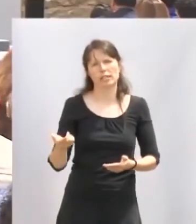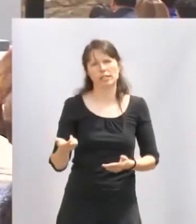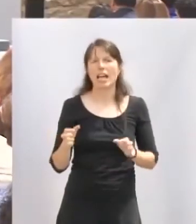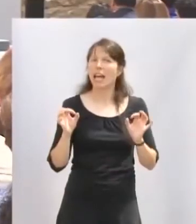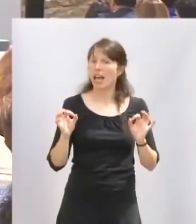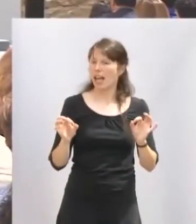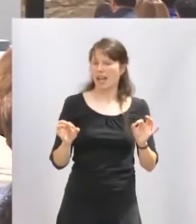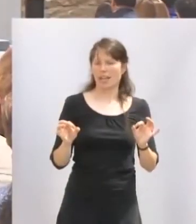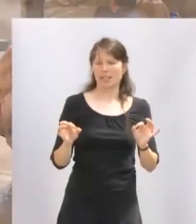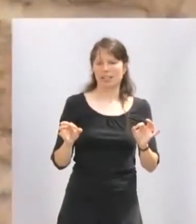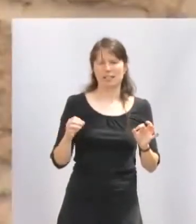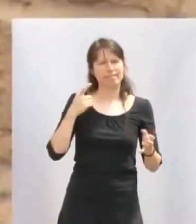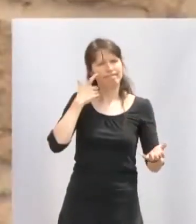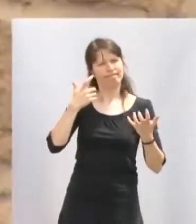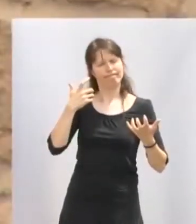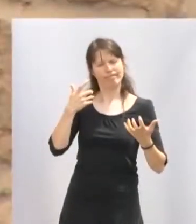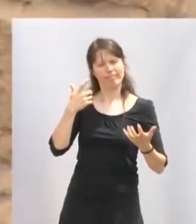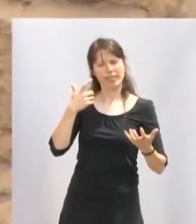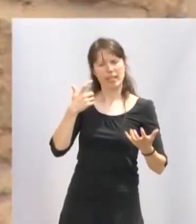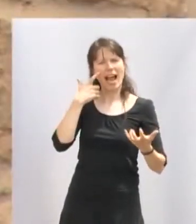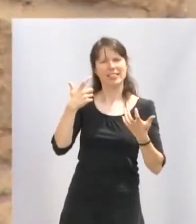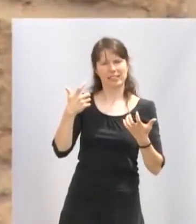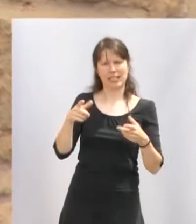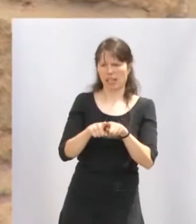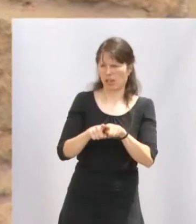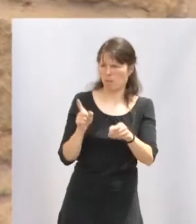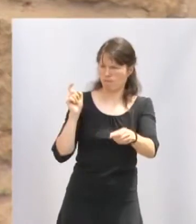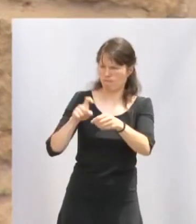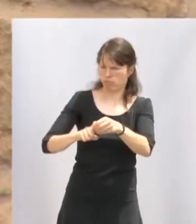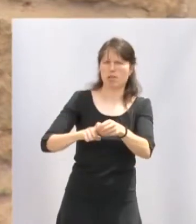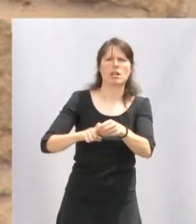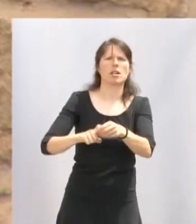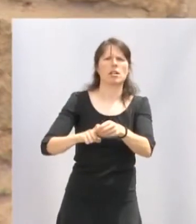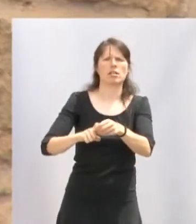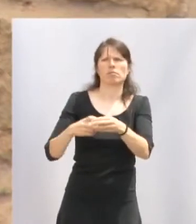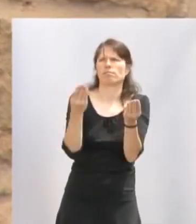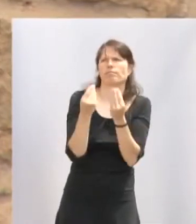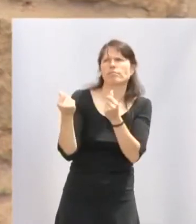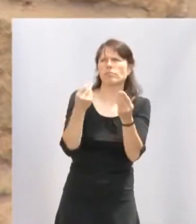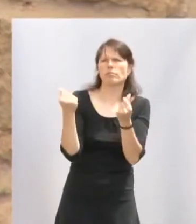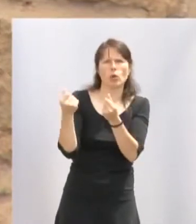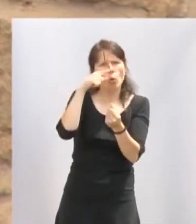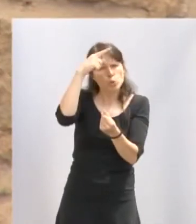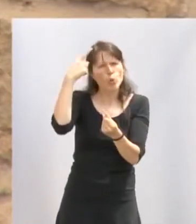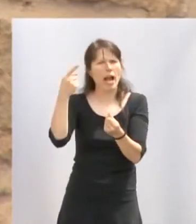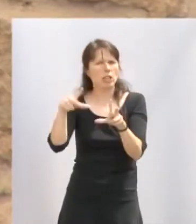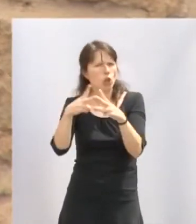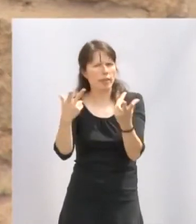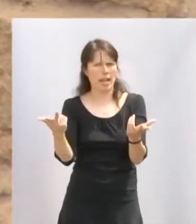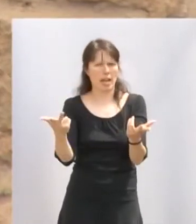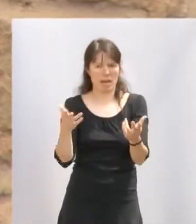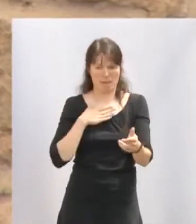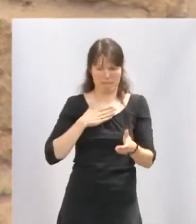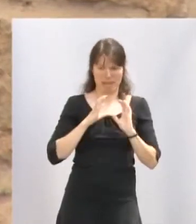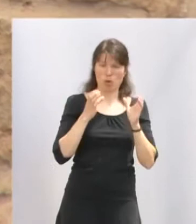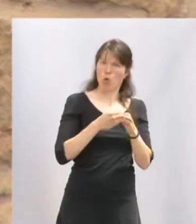manifestación artística contextualizada dentro de una atmósfera cultural y social. Así es como nuestro grupo de